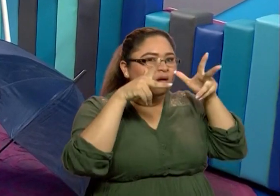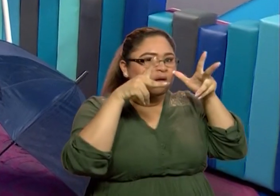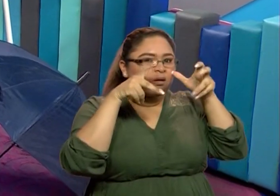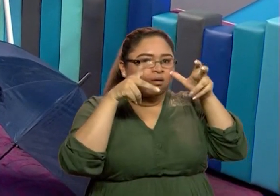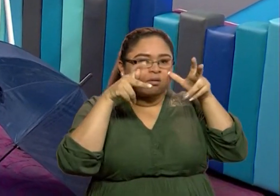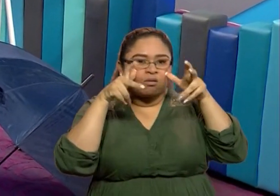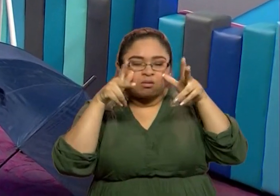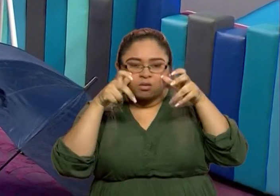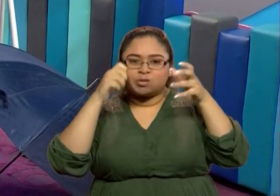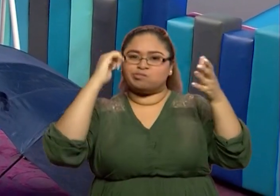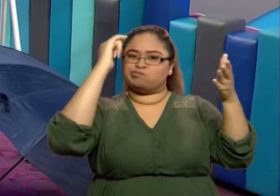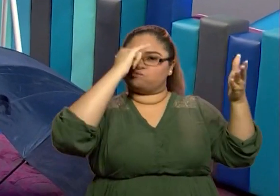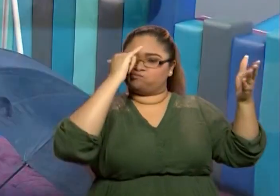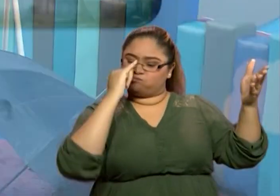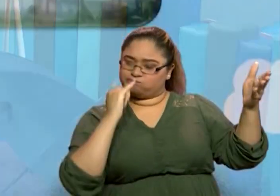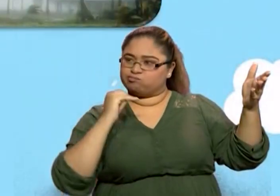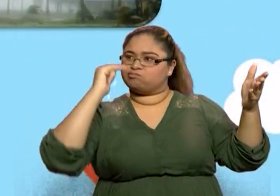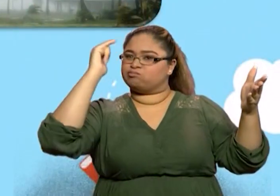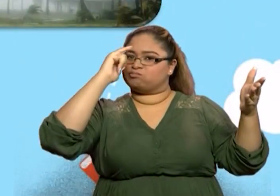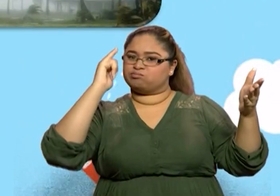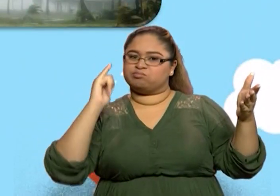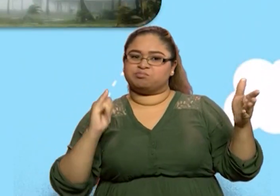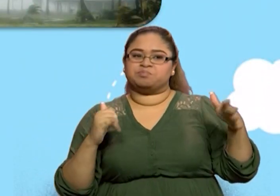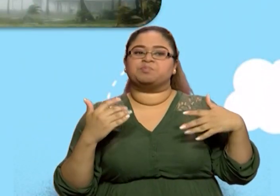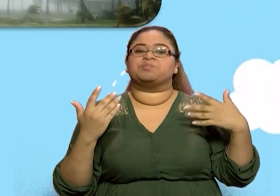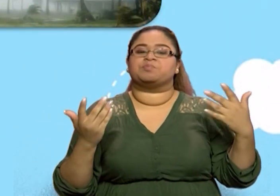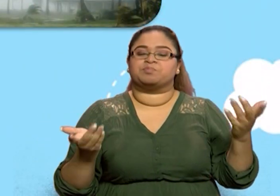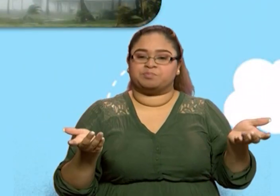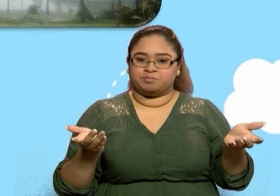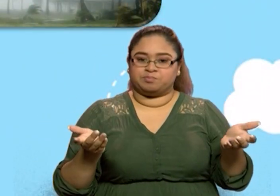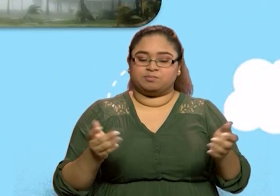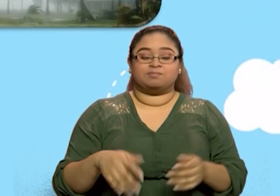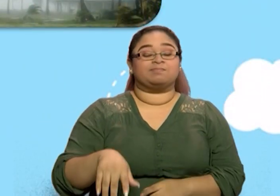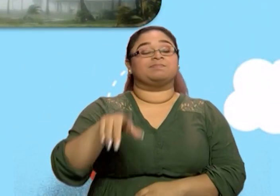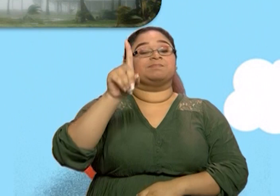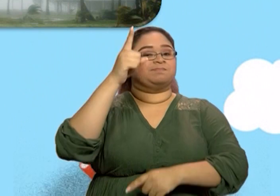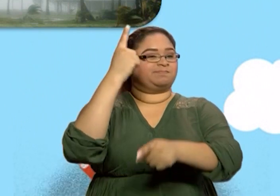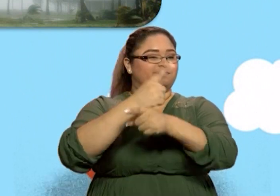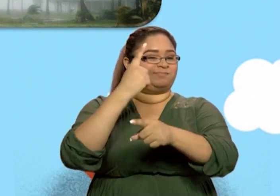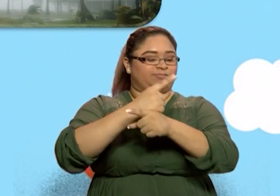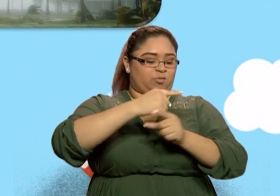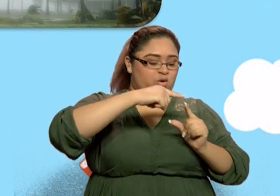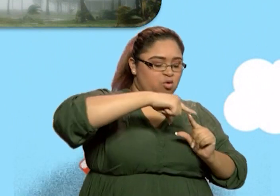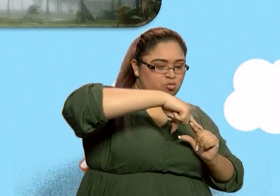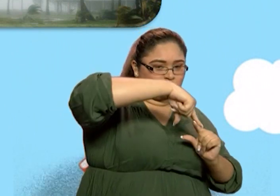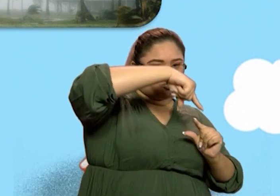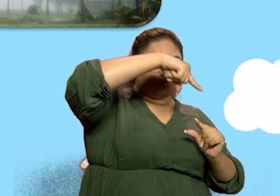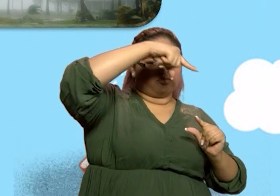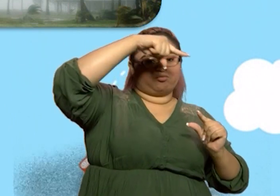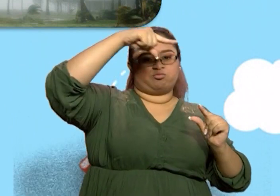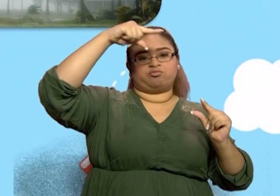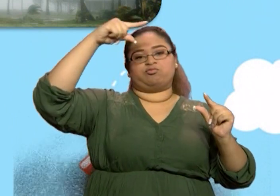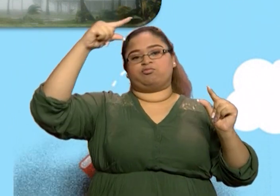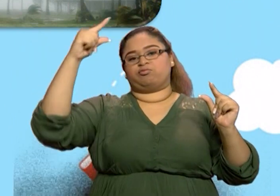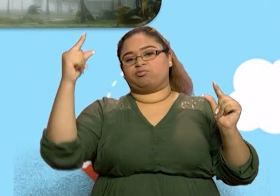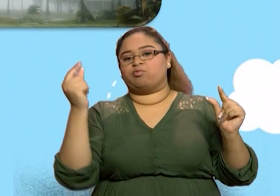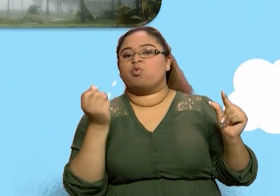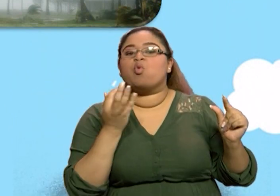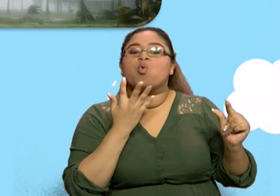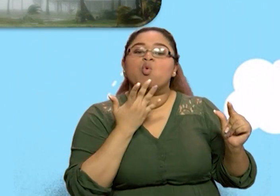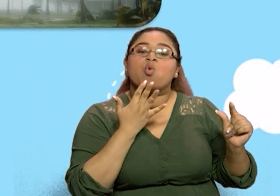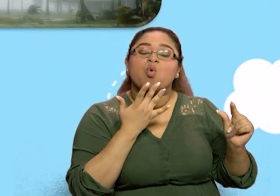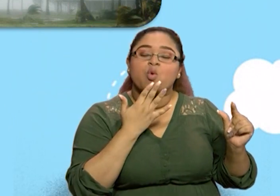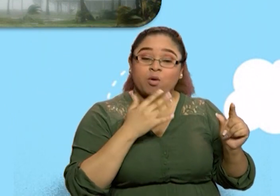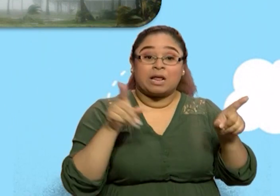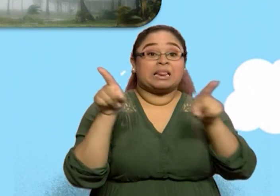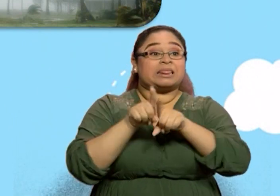imágenes? Muy bien, mi querido estudiante. Es un arco iris, hermoso. La lluvia